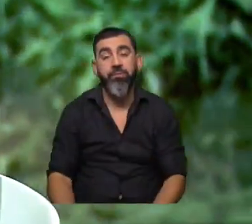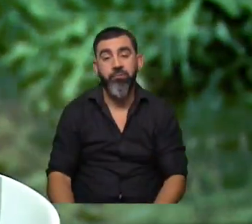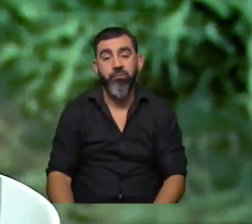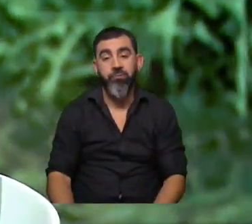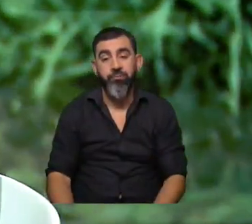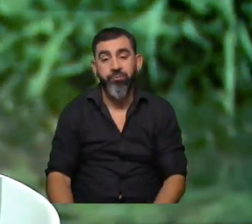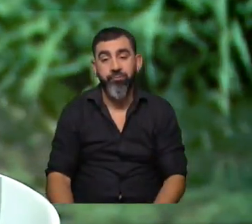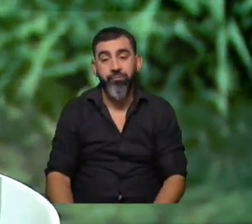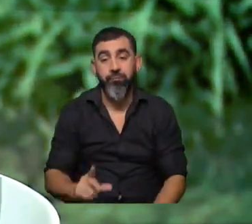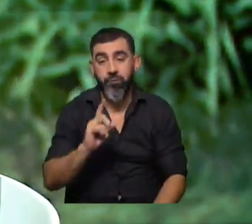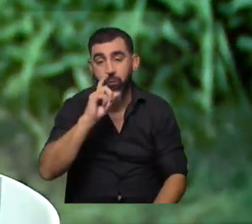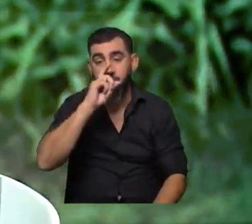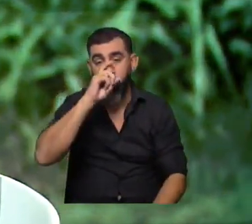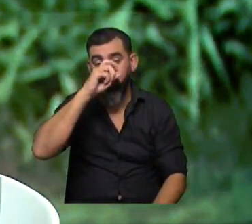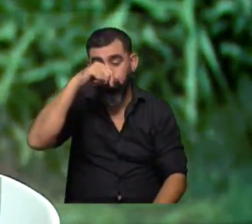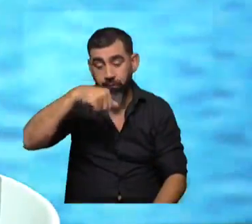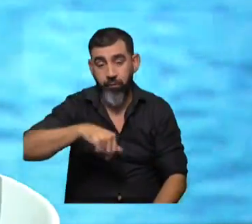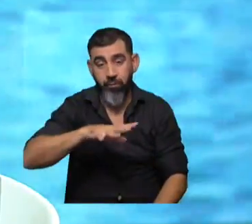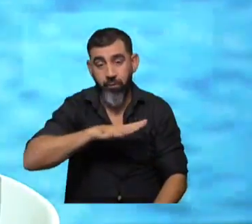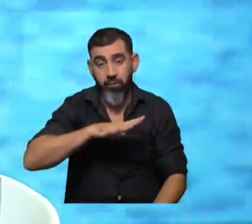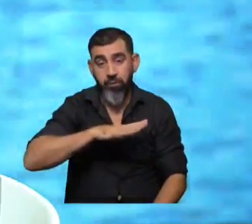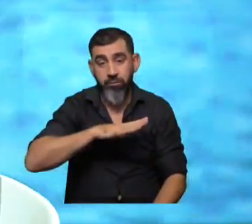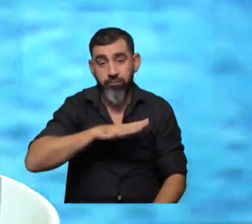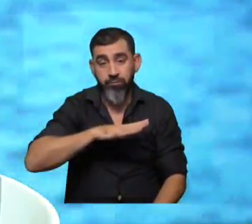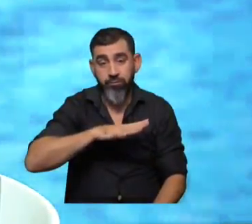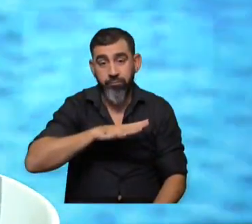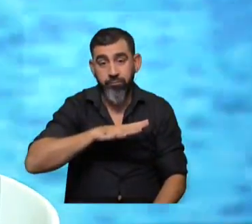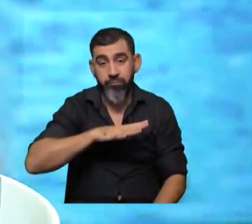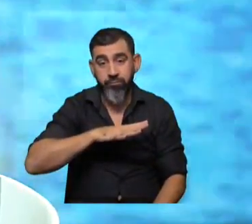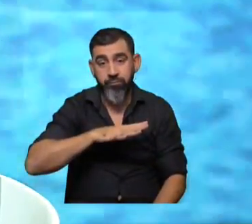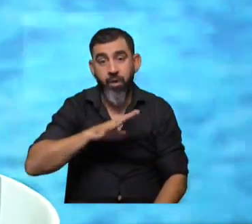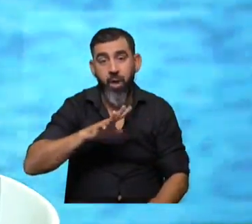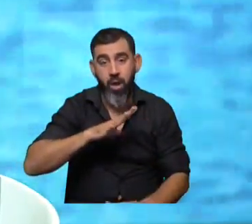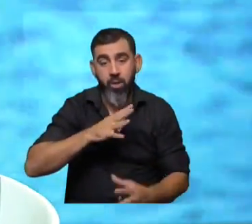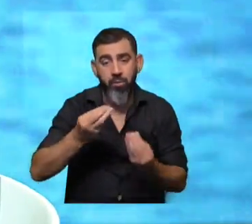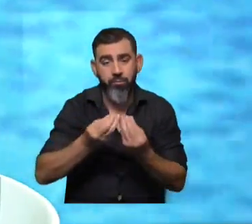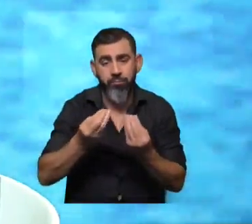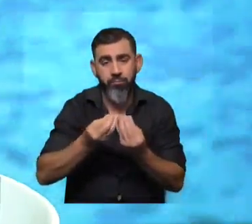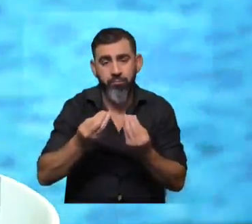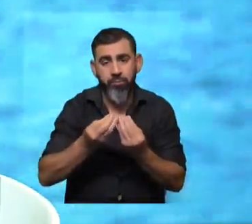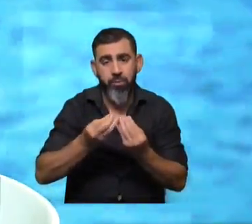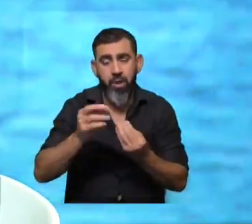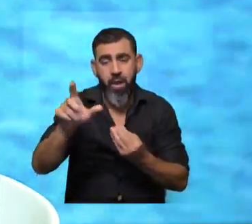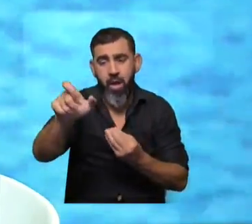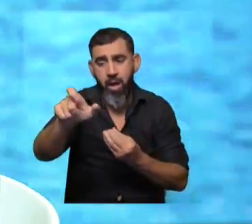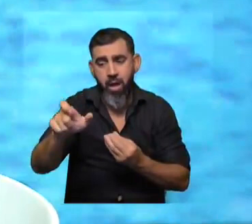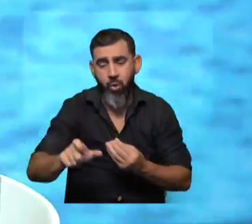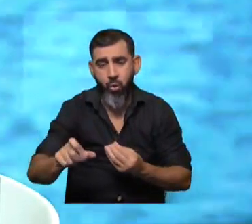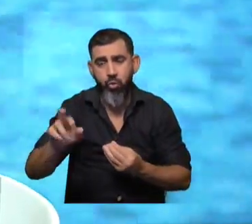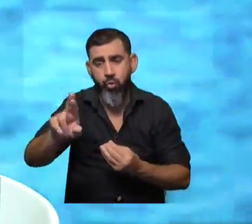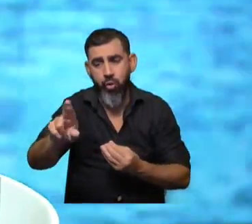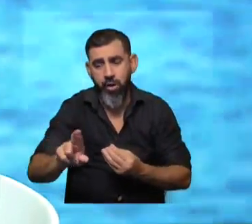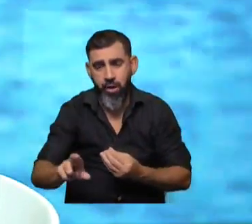Montevideo tiene una particularidad y es que tiene una densa red de arroyos y de